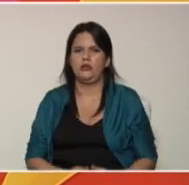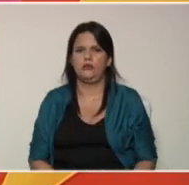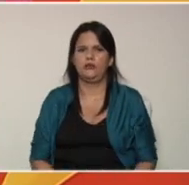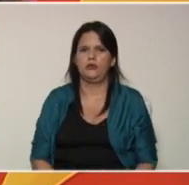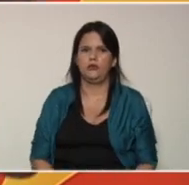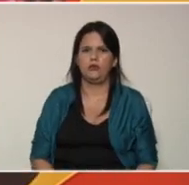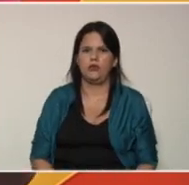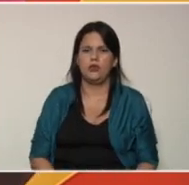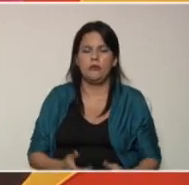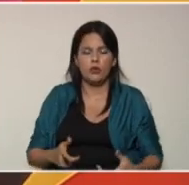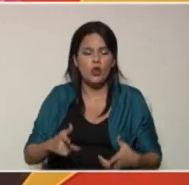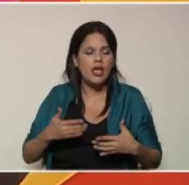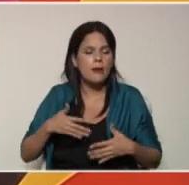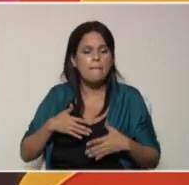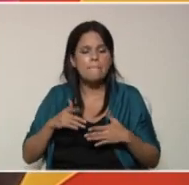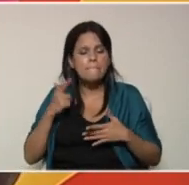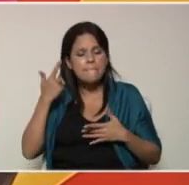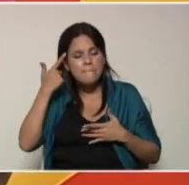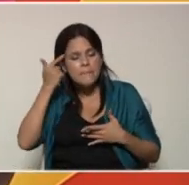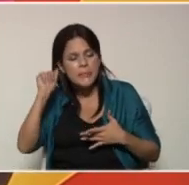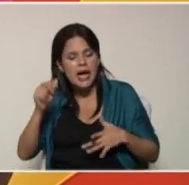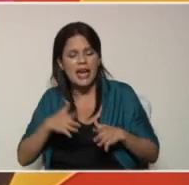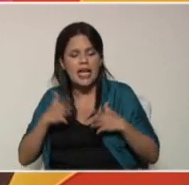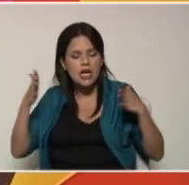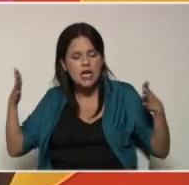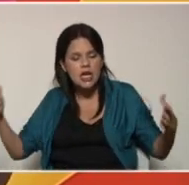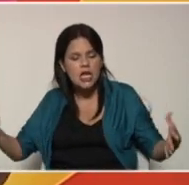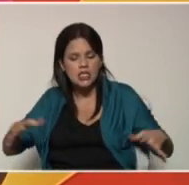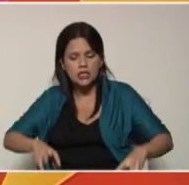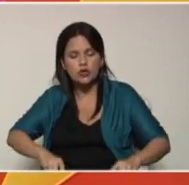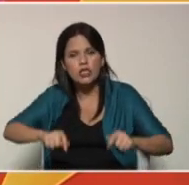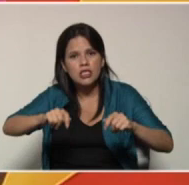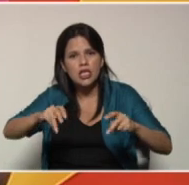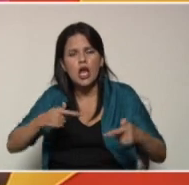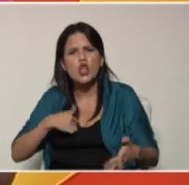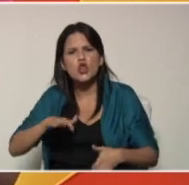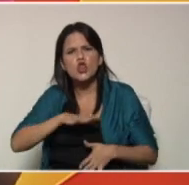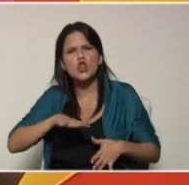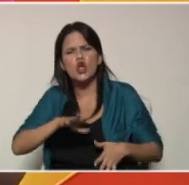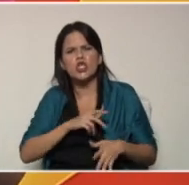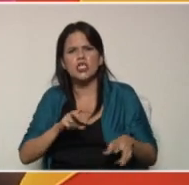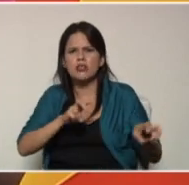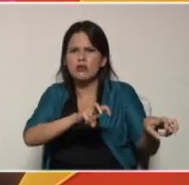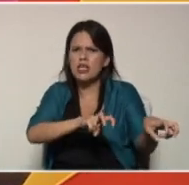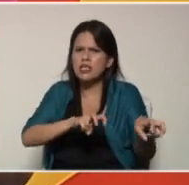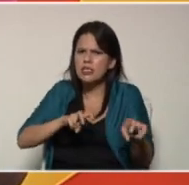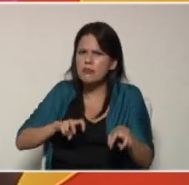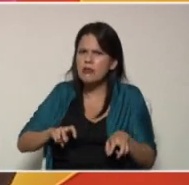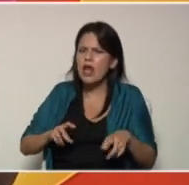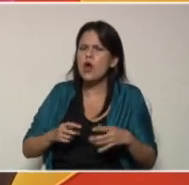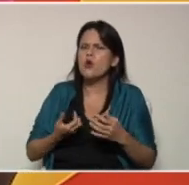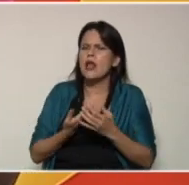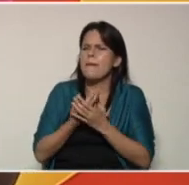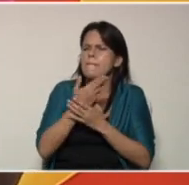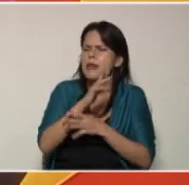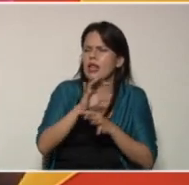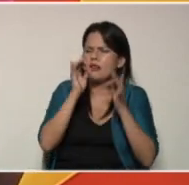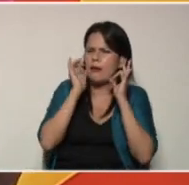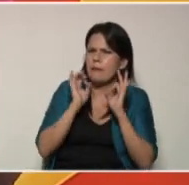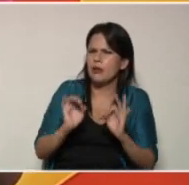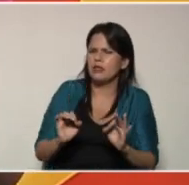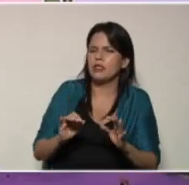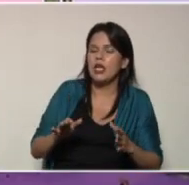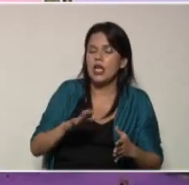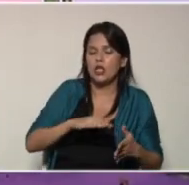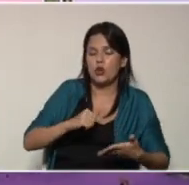Heiler para unas grandes extensiones de tierra donde se vayan a cosechar algún tipo de planta en particular y esto va a permitir